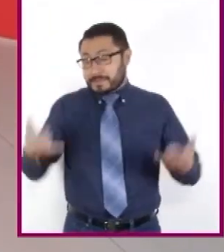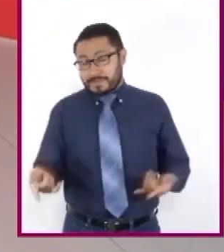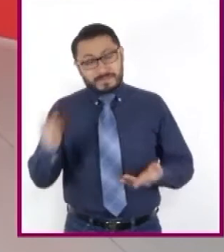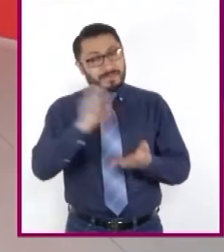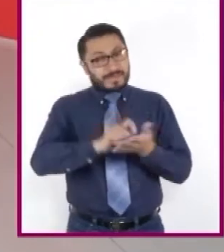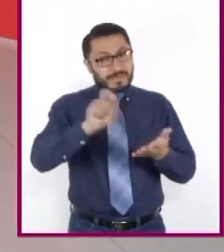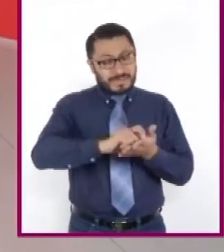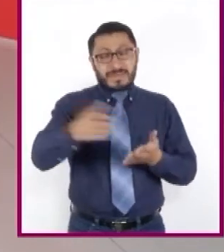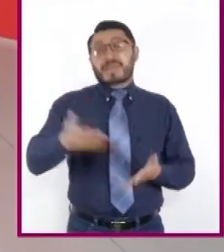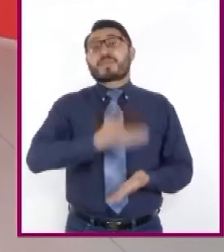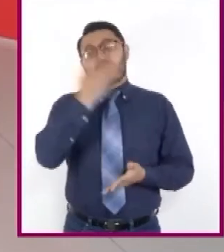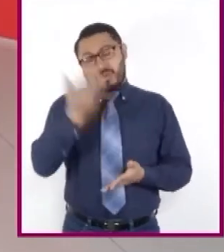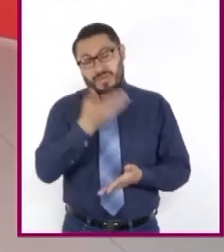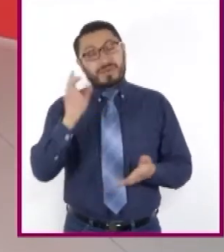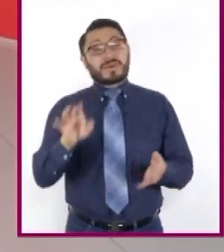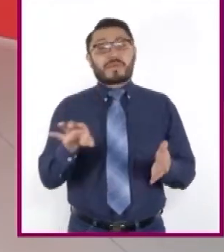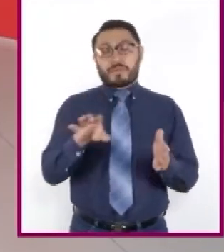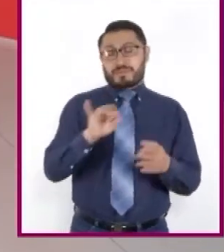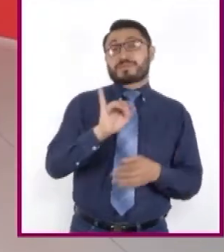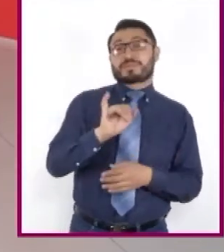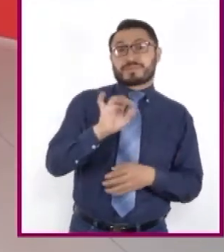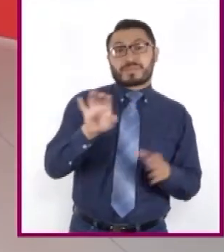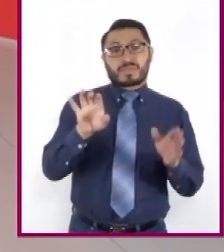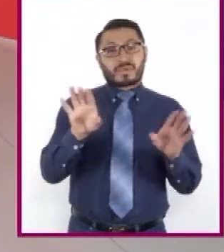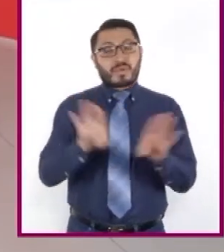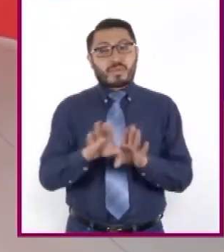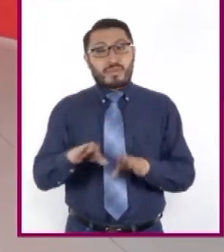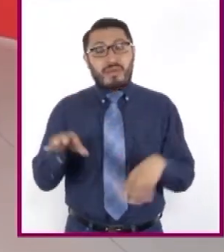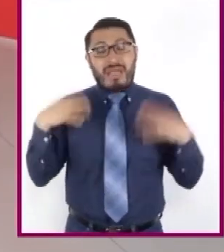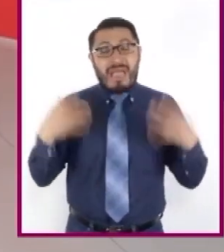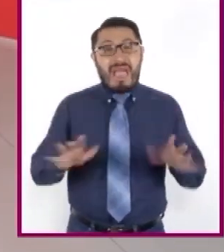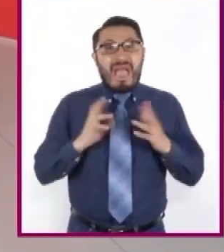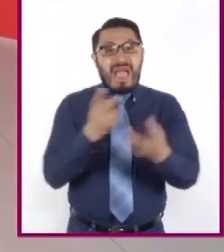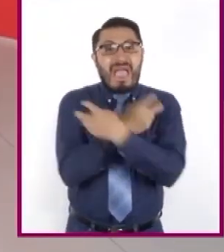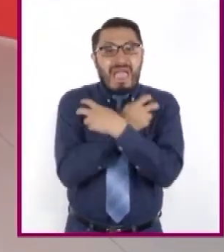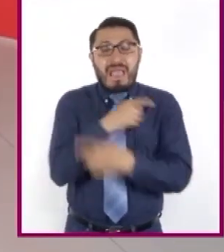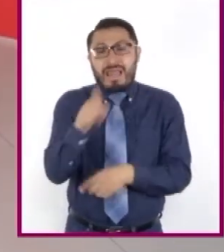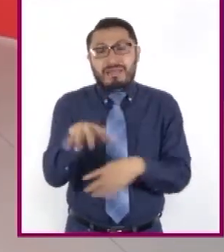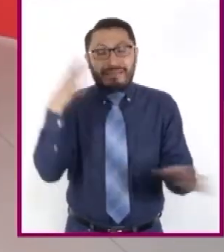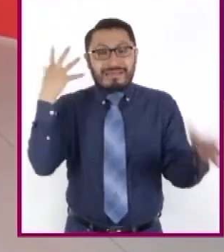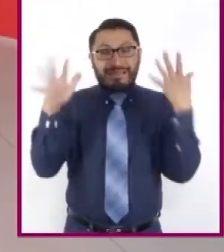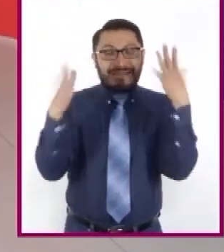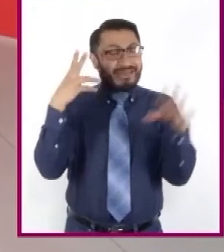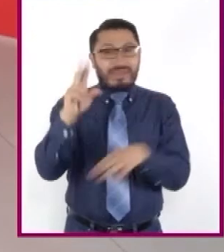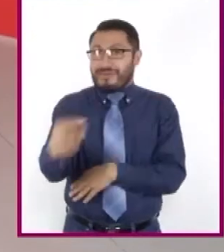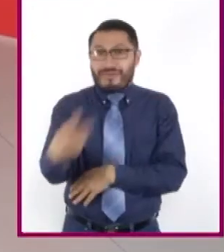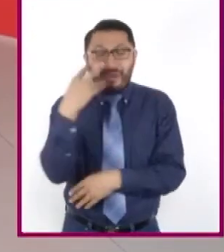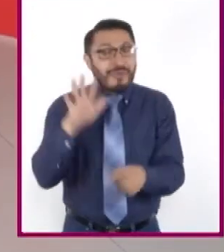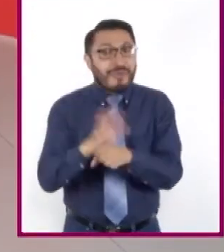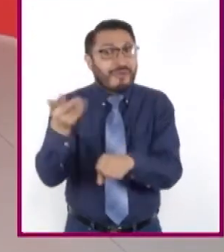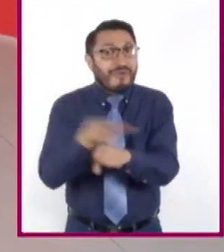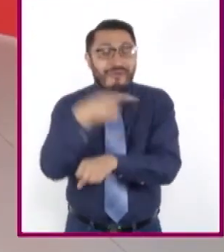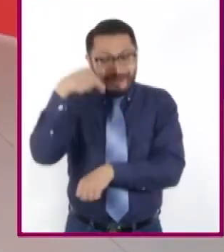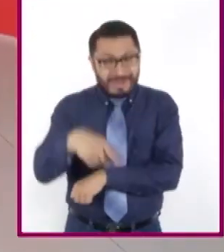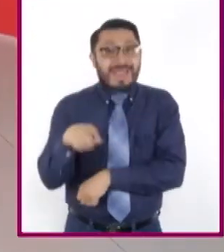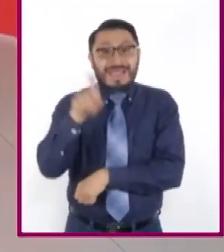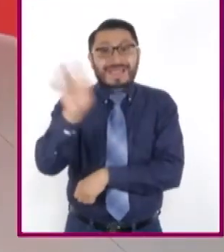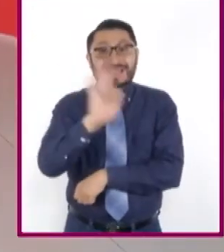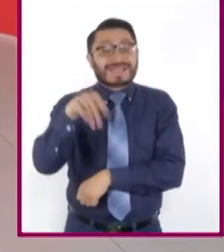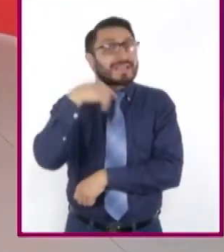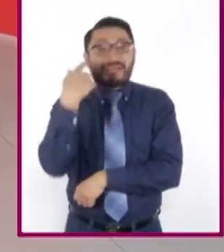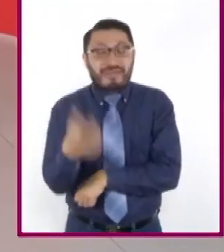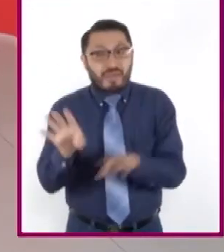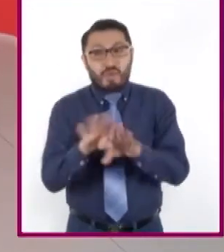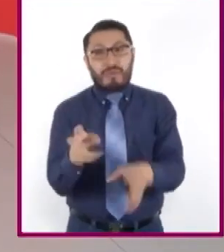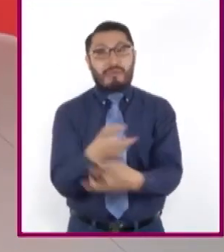supuesto. Como hay calaca tan traviesa, ¿qué no ves lo que aquí pasa? Si no quieres estar